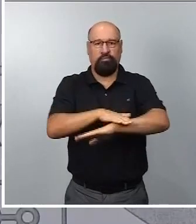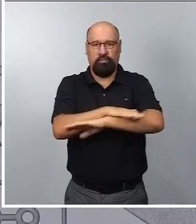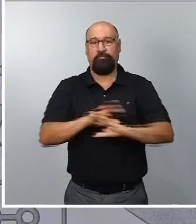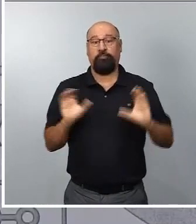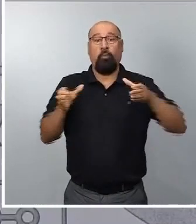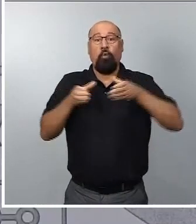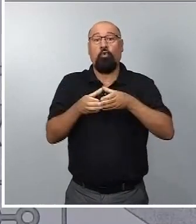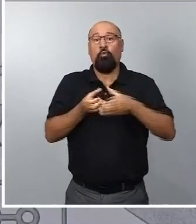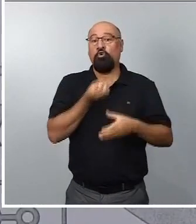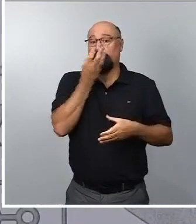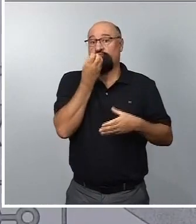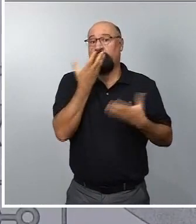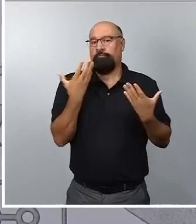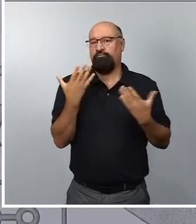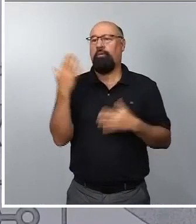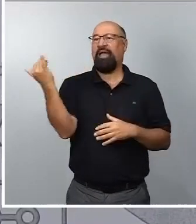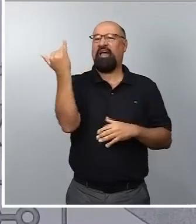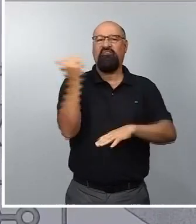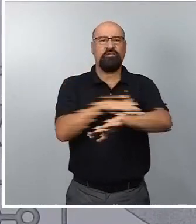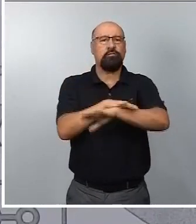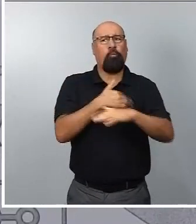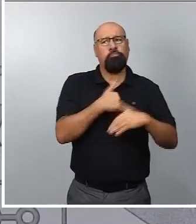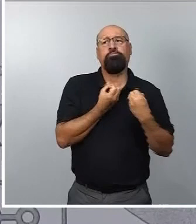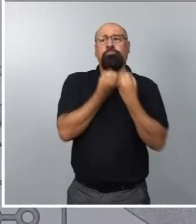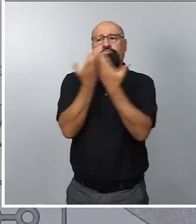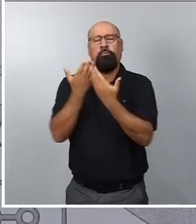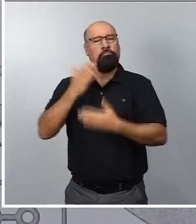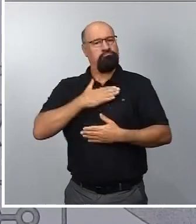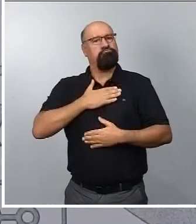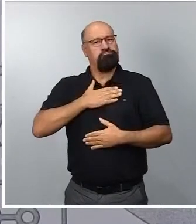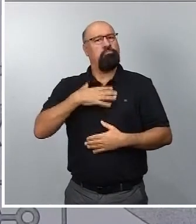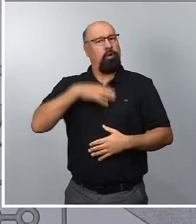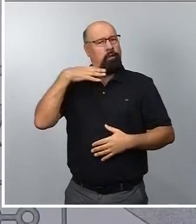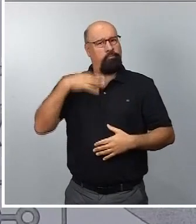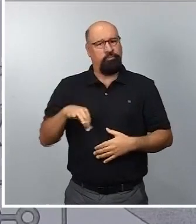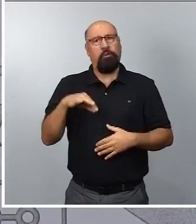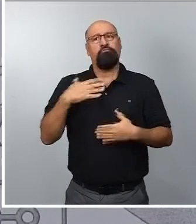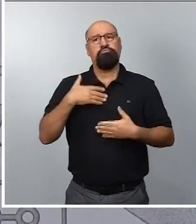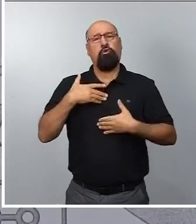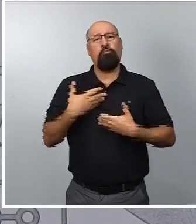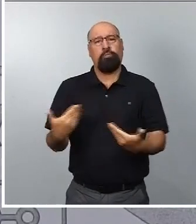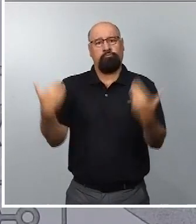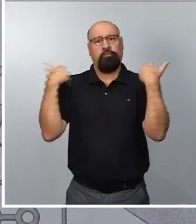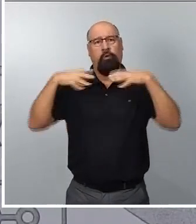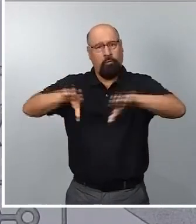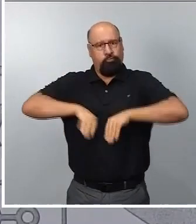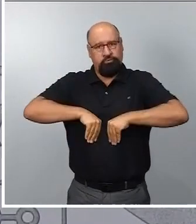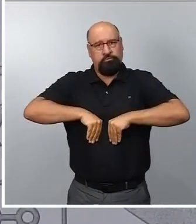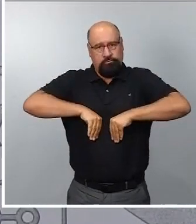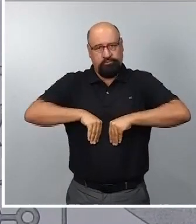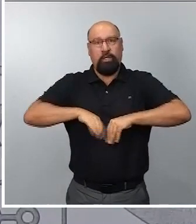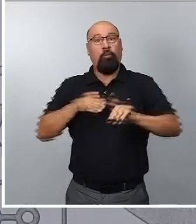Le he trasladado al jefe del Estado mi disposición a asumir tal responsabilidad y a lograr